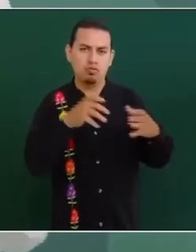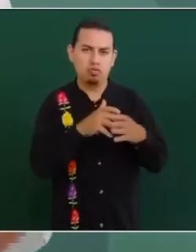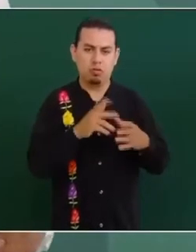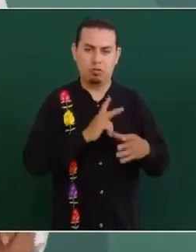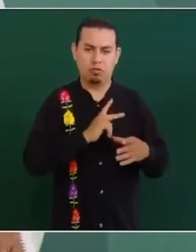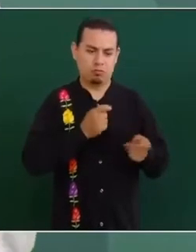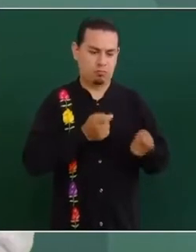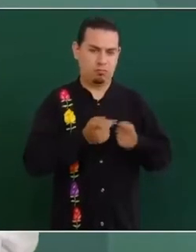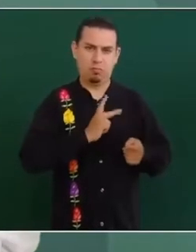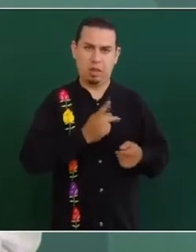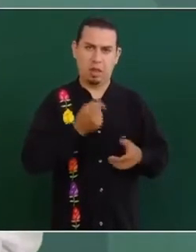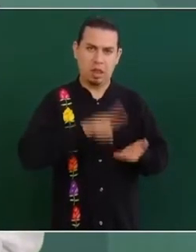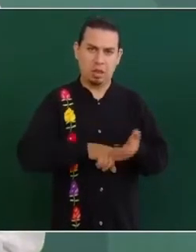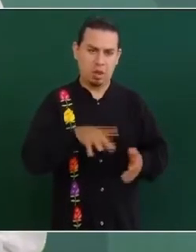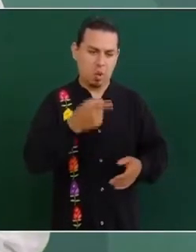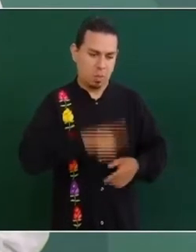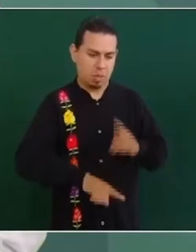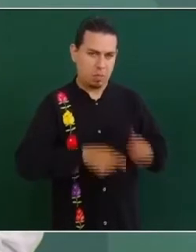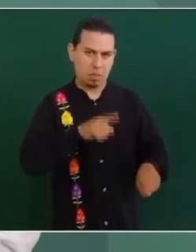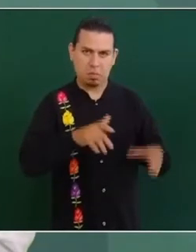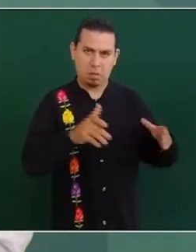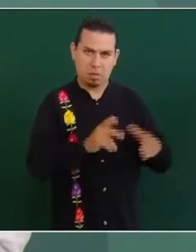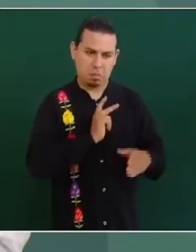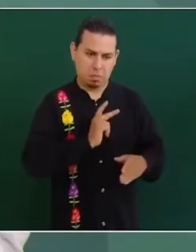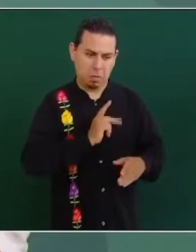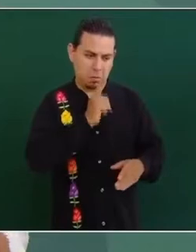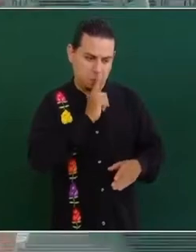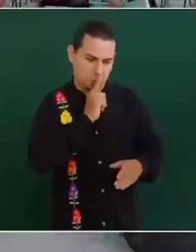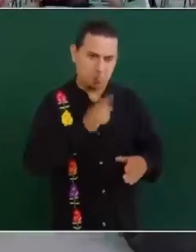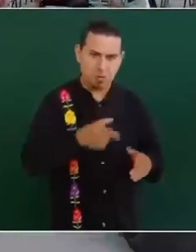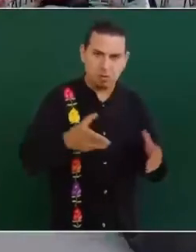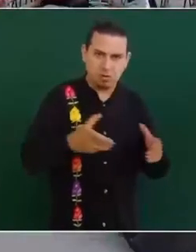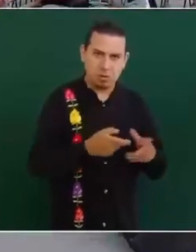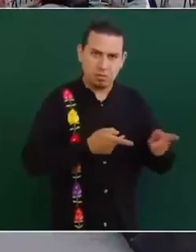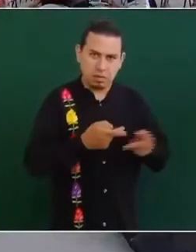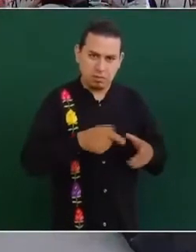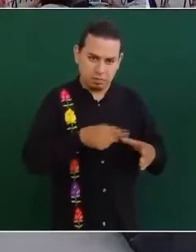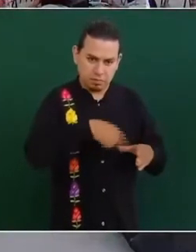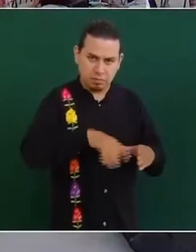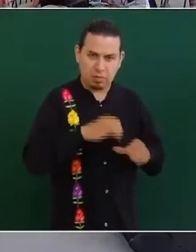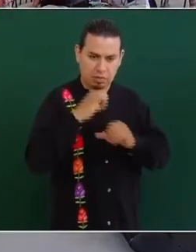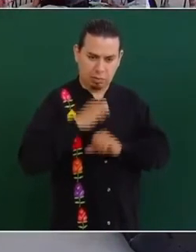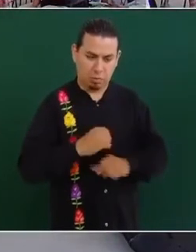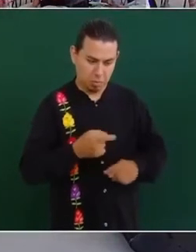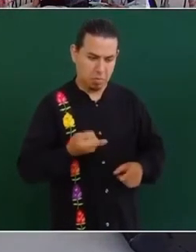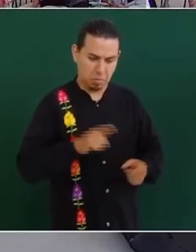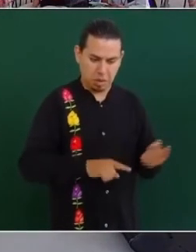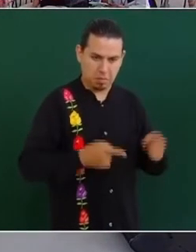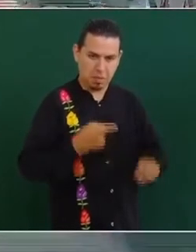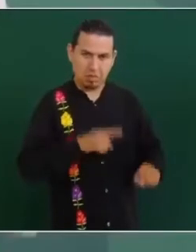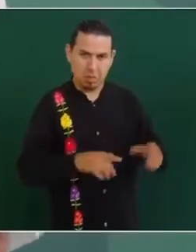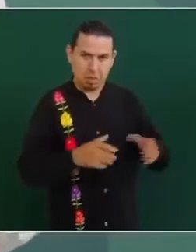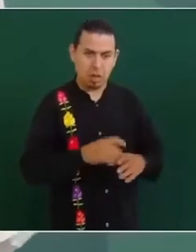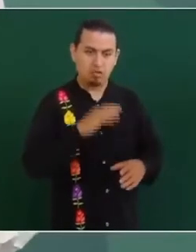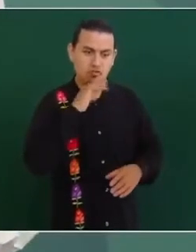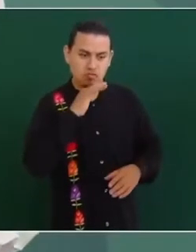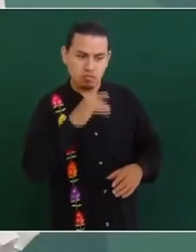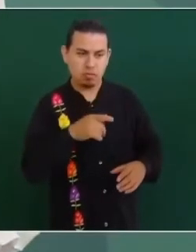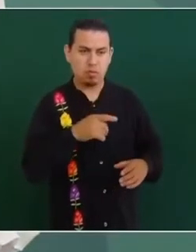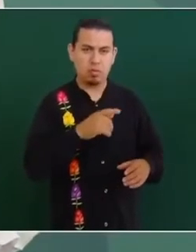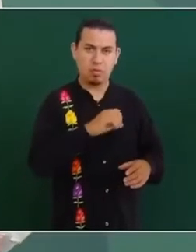contubernio, entre autoridades y delincuencia,